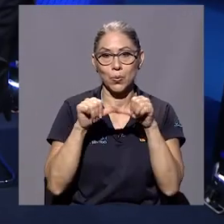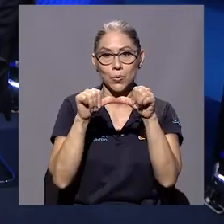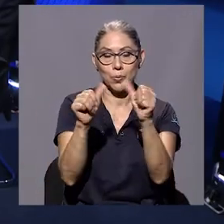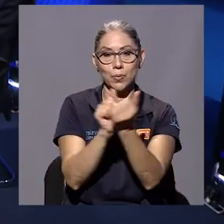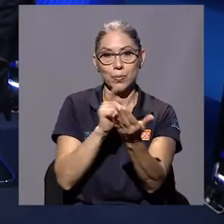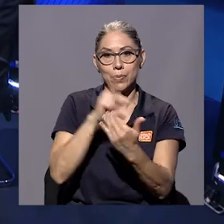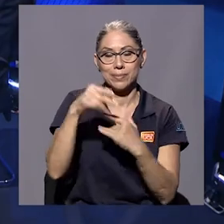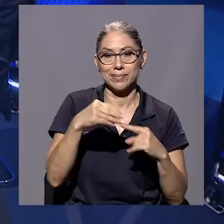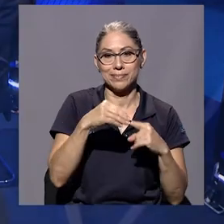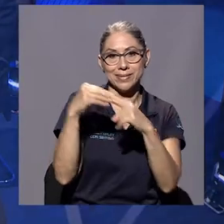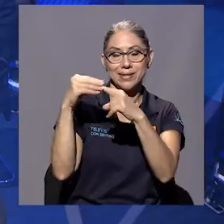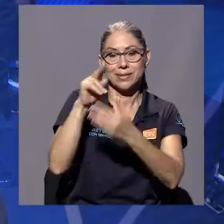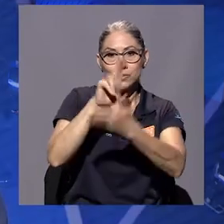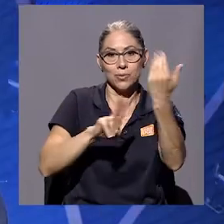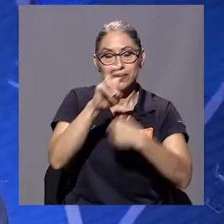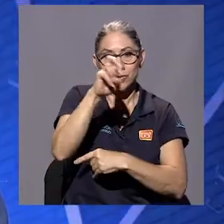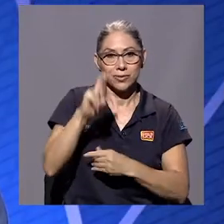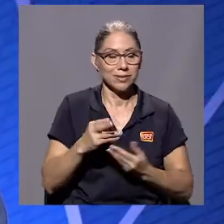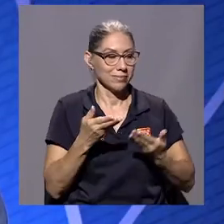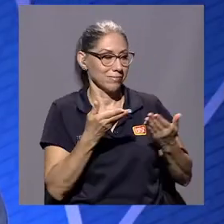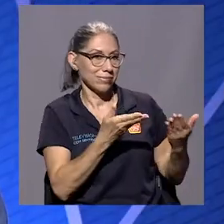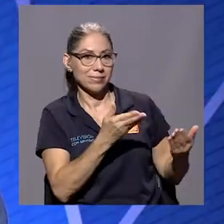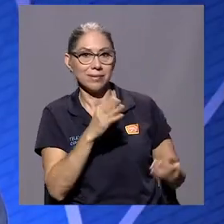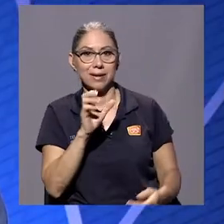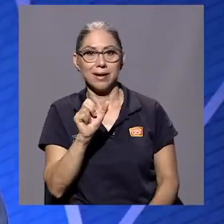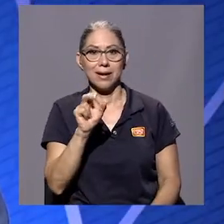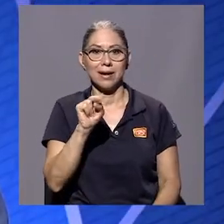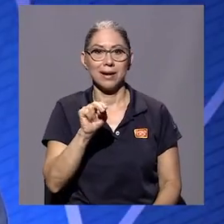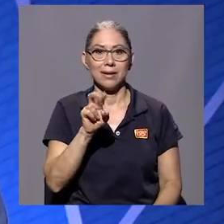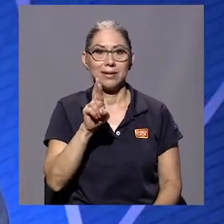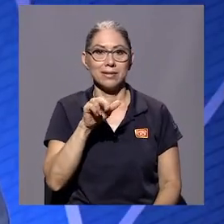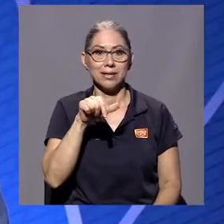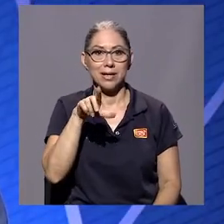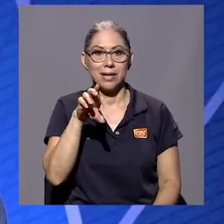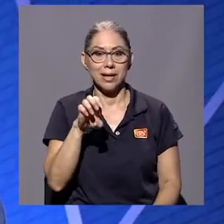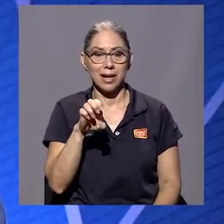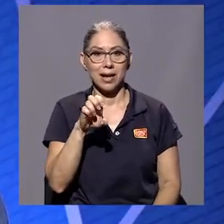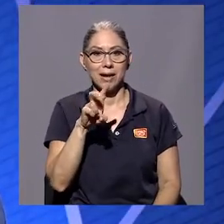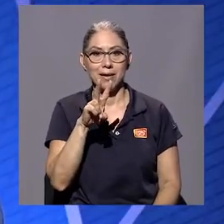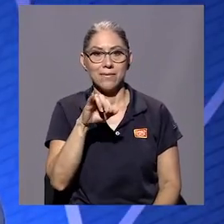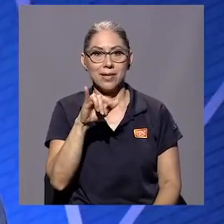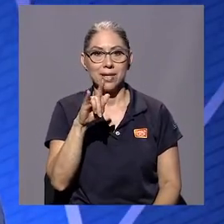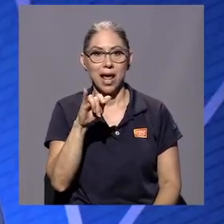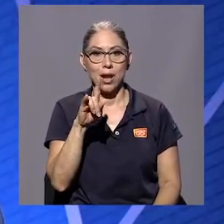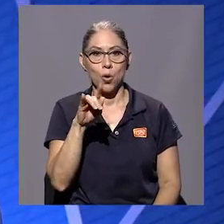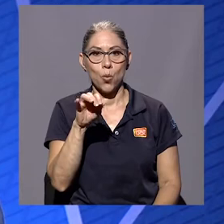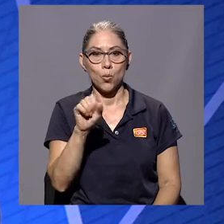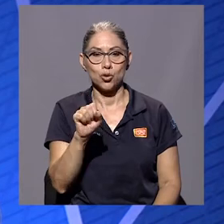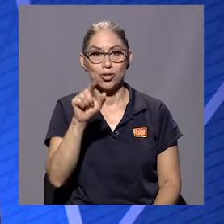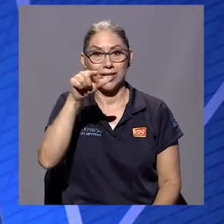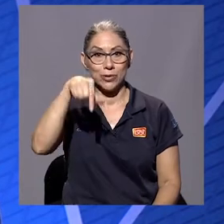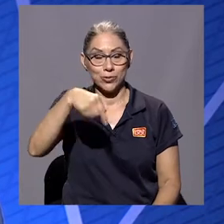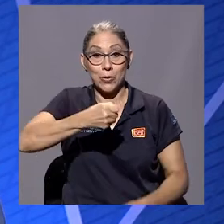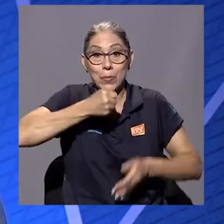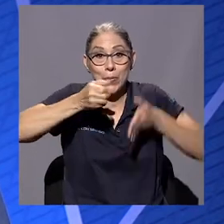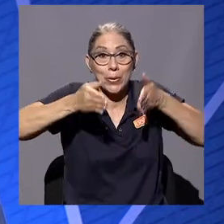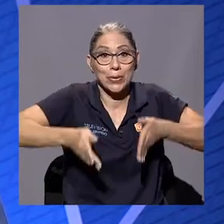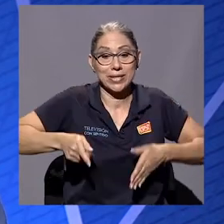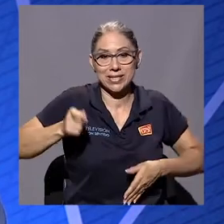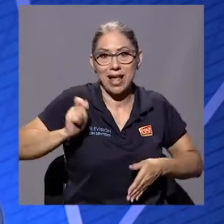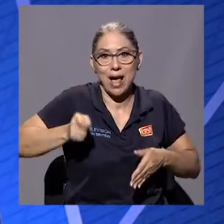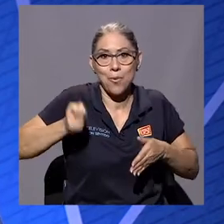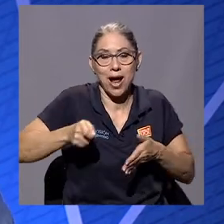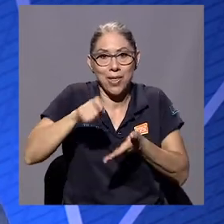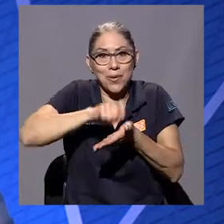Regresemos a especiales de la Universidad de Costa Rica. Estoy con don Enrique Villalobos Quirós, periodista, abogado, escritor,